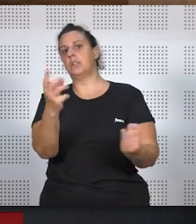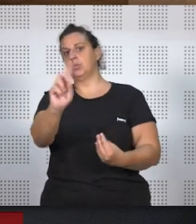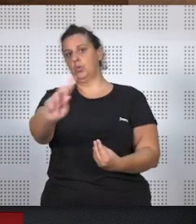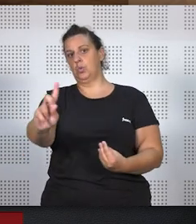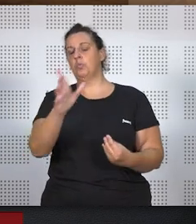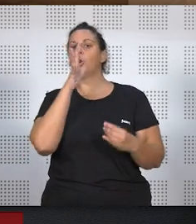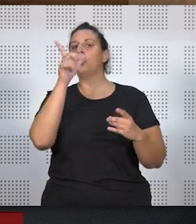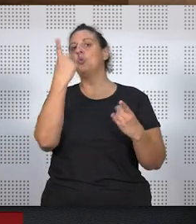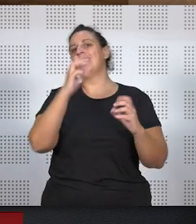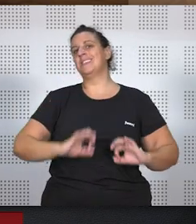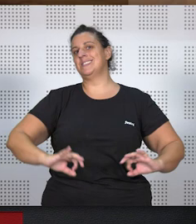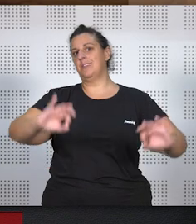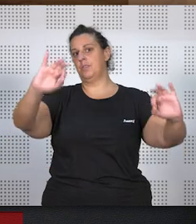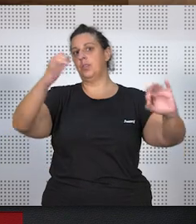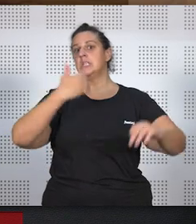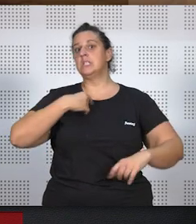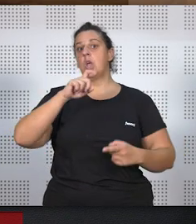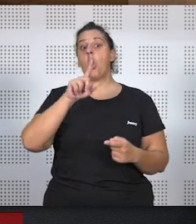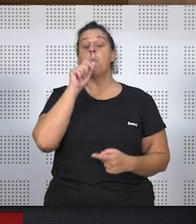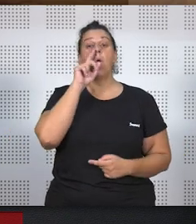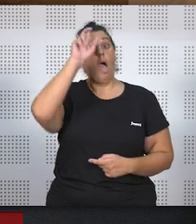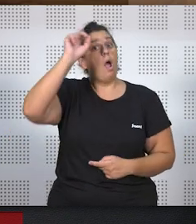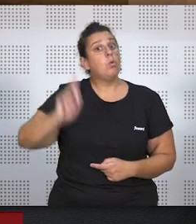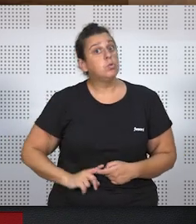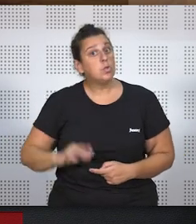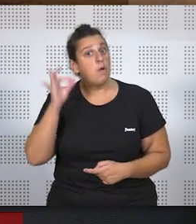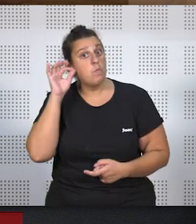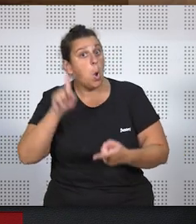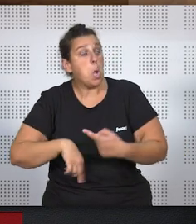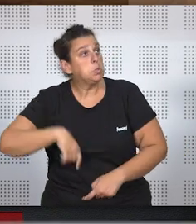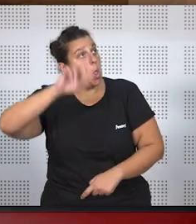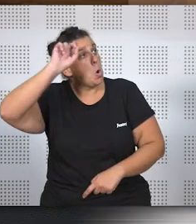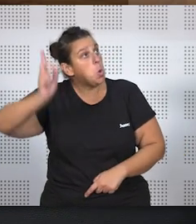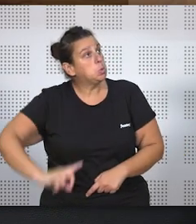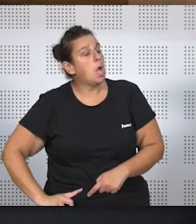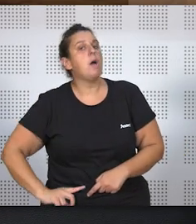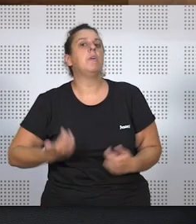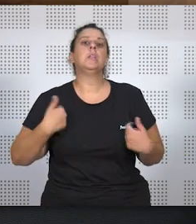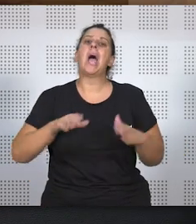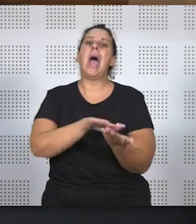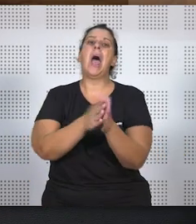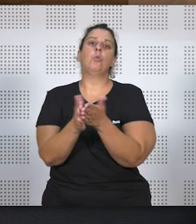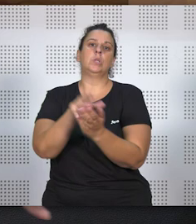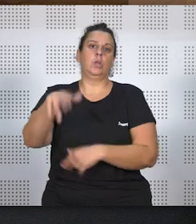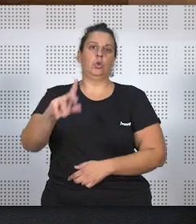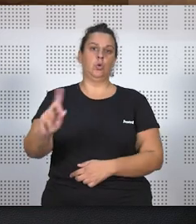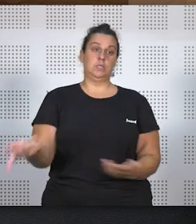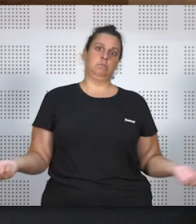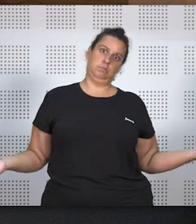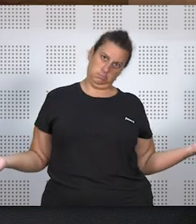agujero, y es que el hombre si no sabía que la mujer era casada, ya no cometía adulterio, con lo que